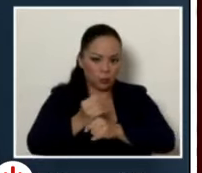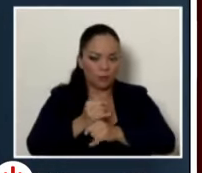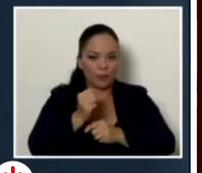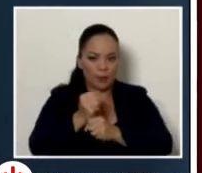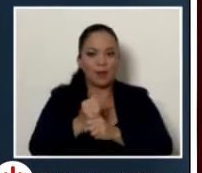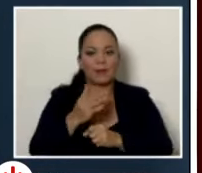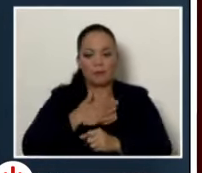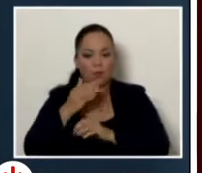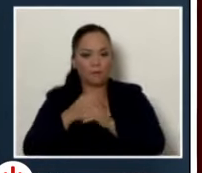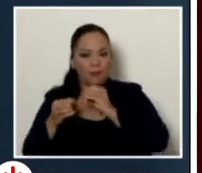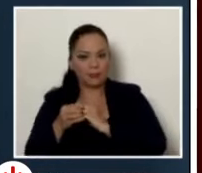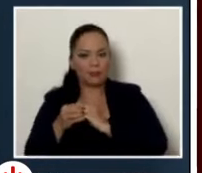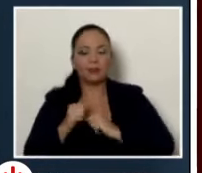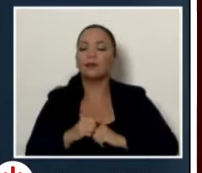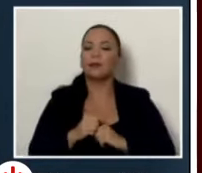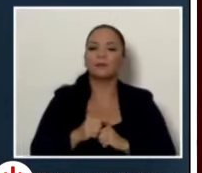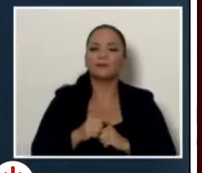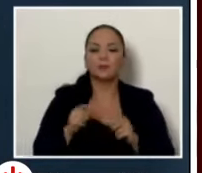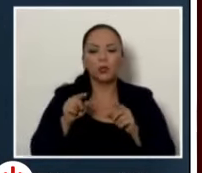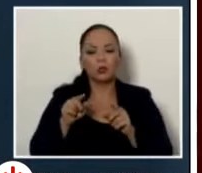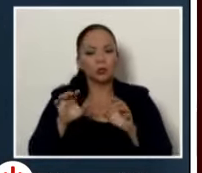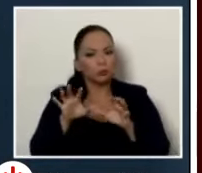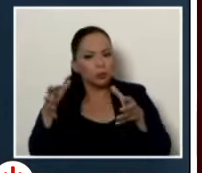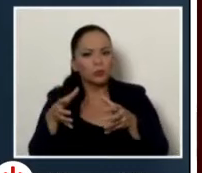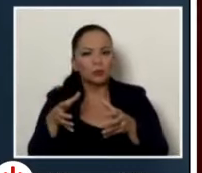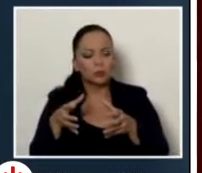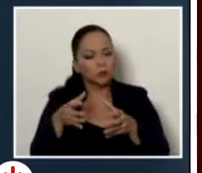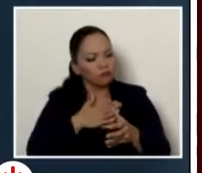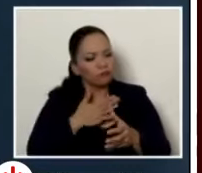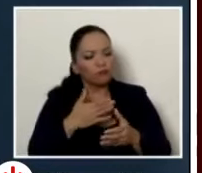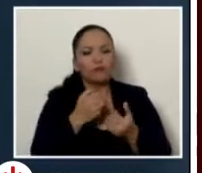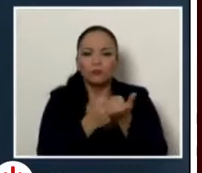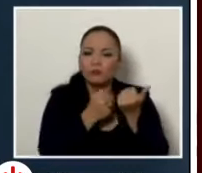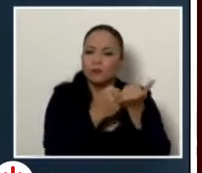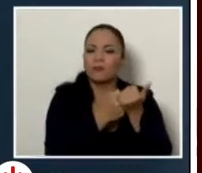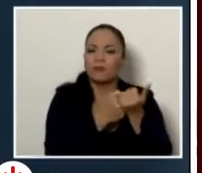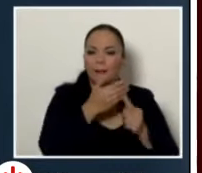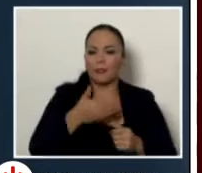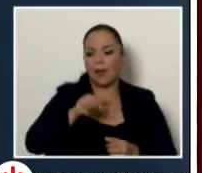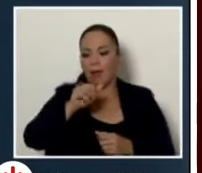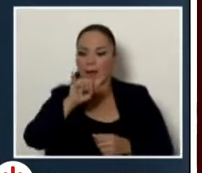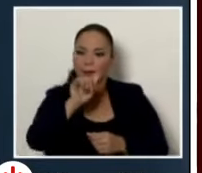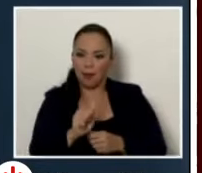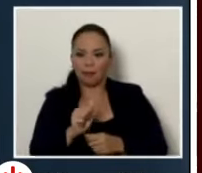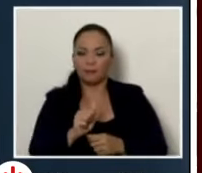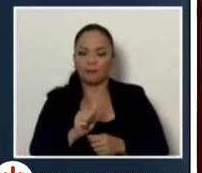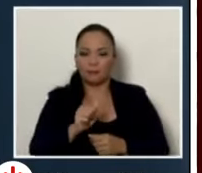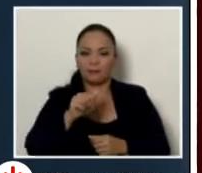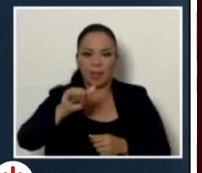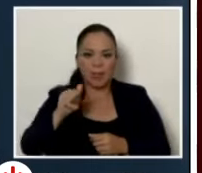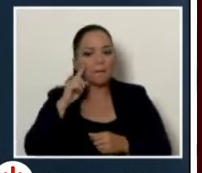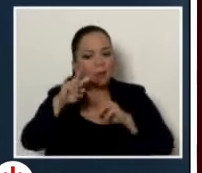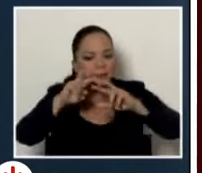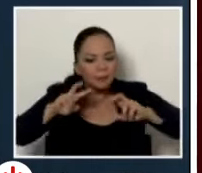directa, nos pusimos prestos a colaborar al señor Presidente Ejecutivo de la AIA en una revisión integral de